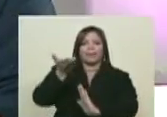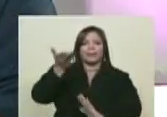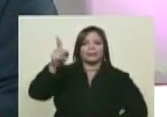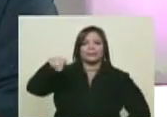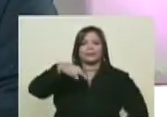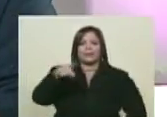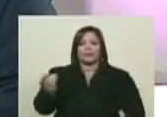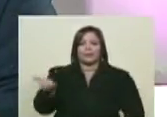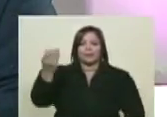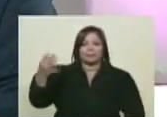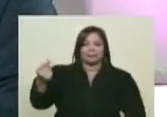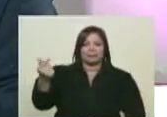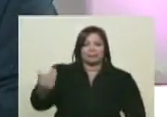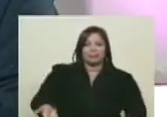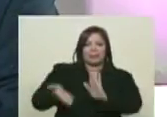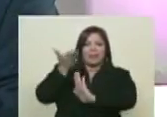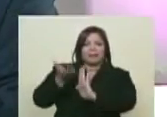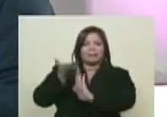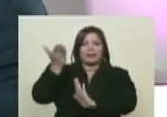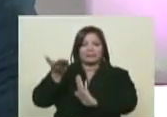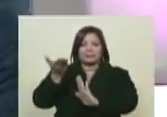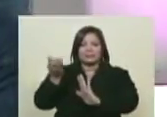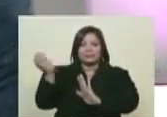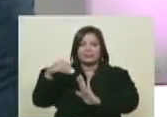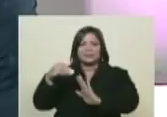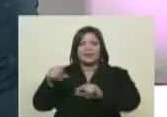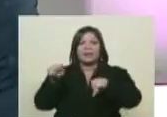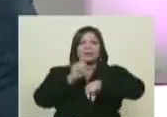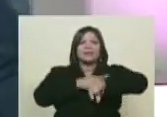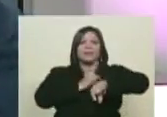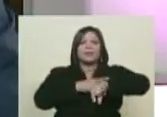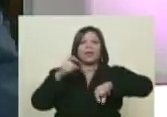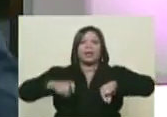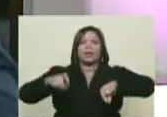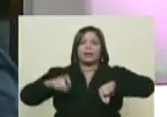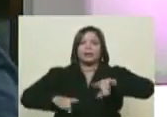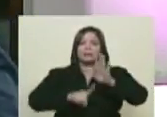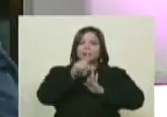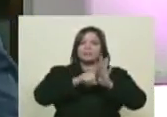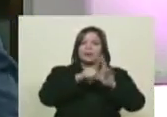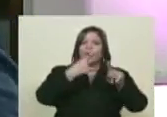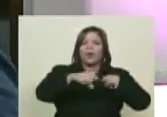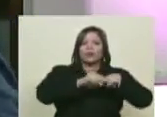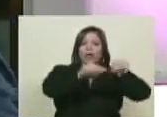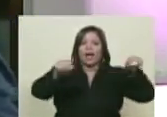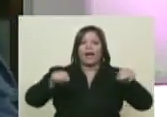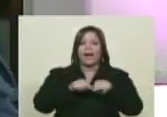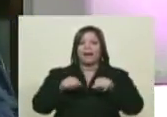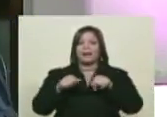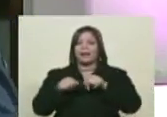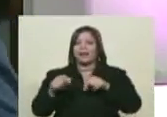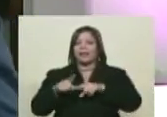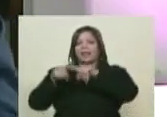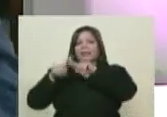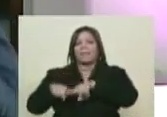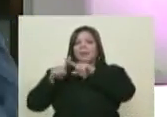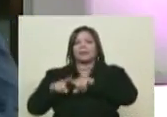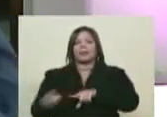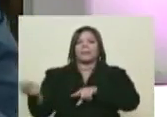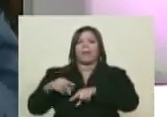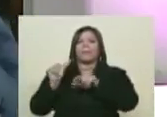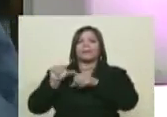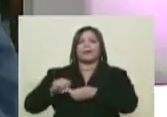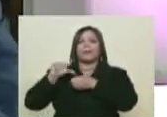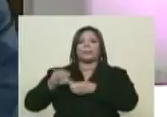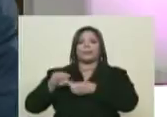ciertamente, como ha venido siendo recuperado. Pero al mismo tiempo con la necesidad de desarrollar otras áreas de la economía para no ser tan dependientes de eso que queremos que